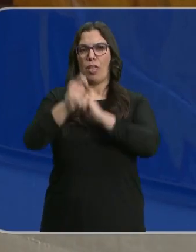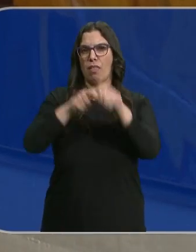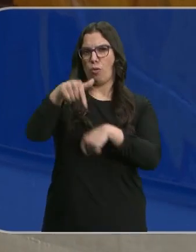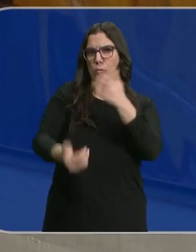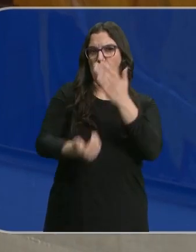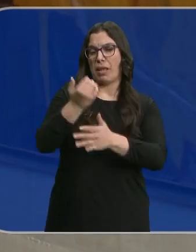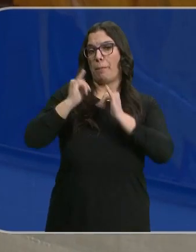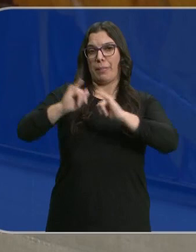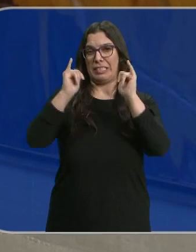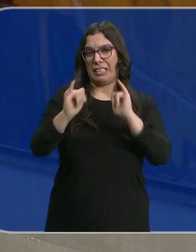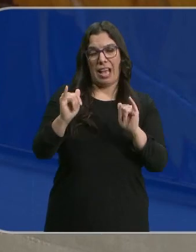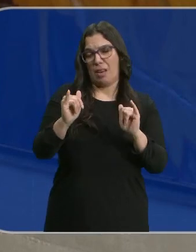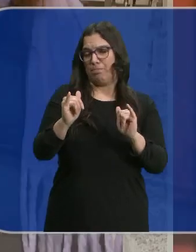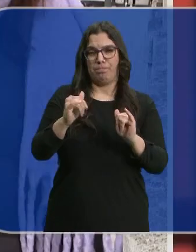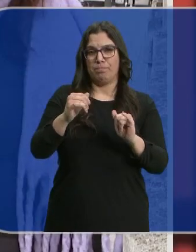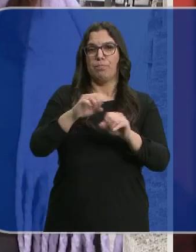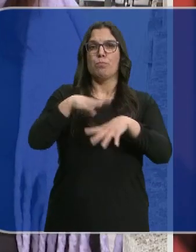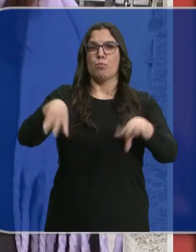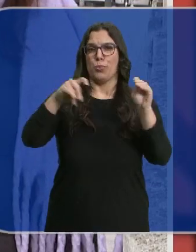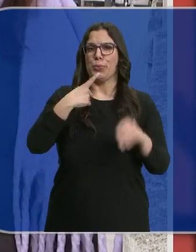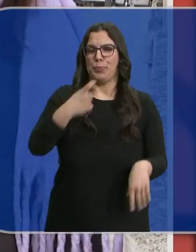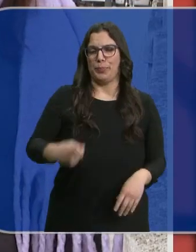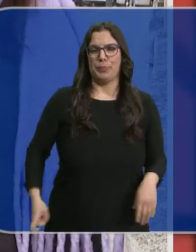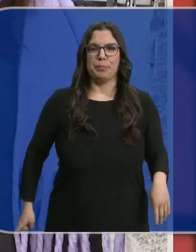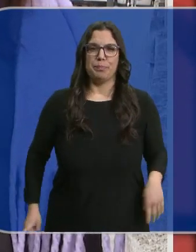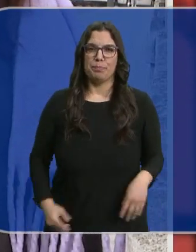esta mañana un simple paseo, por ejemplo, por Burgos, en Eka Moreno.